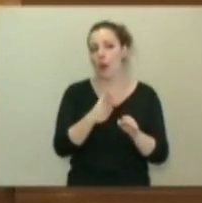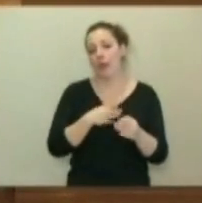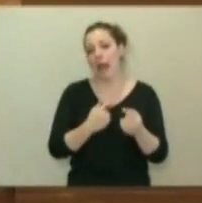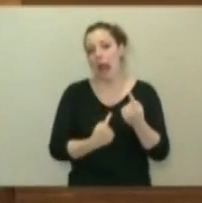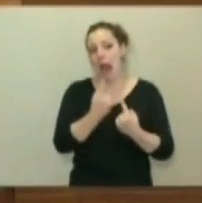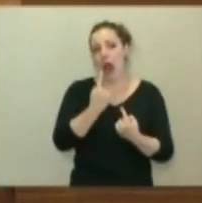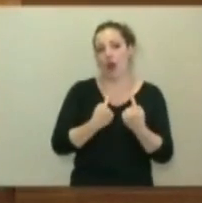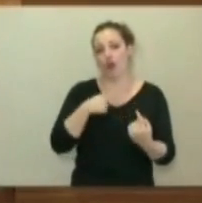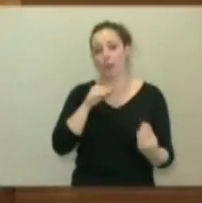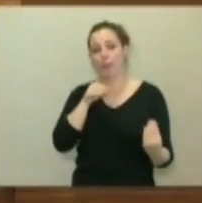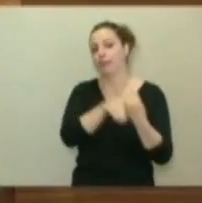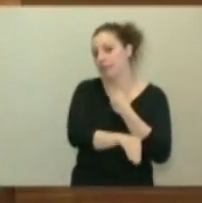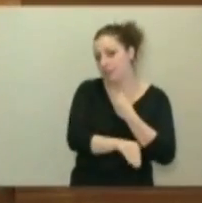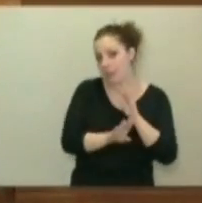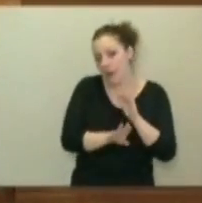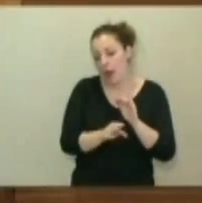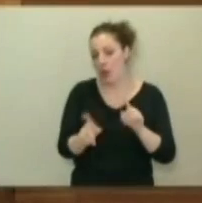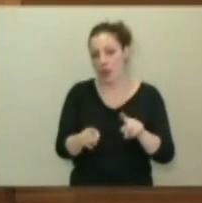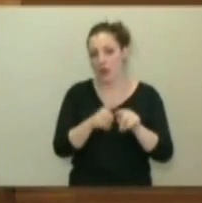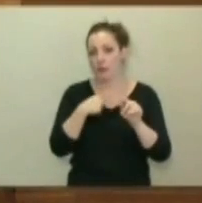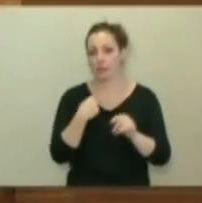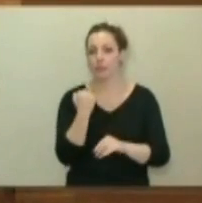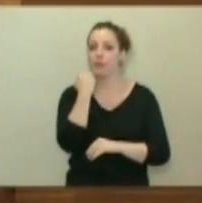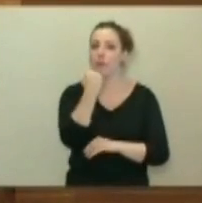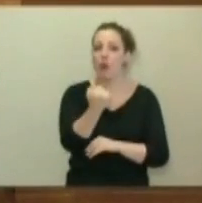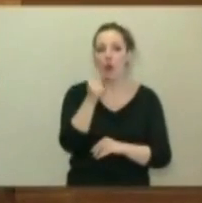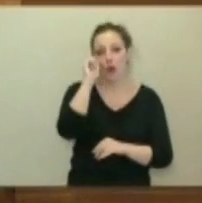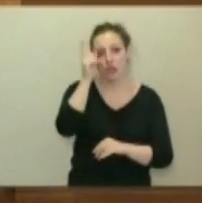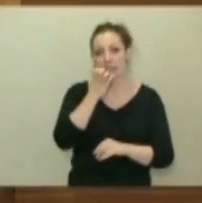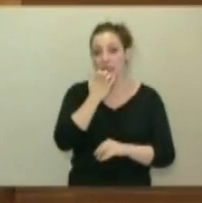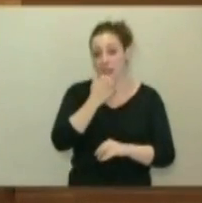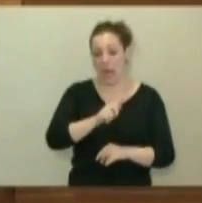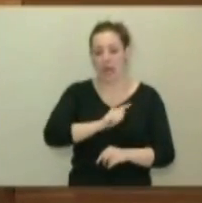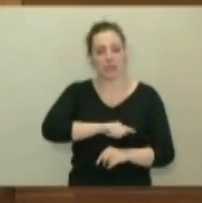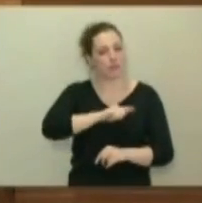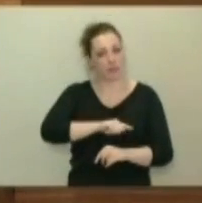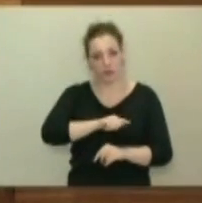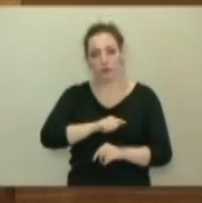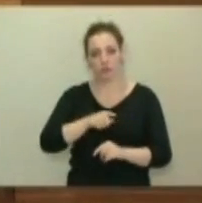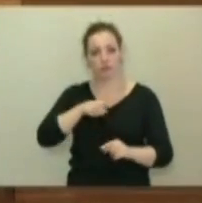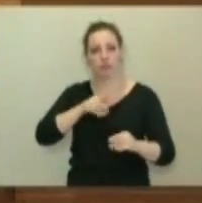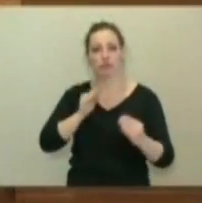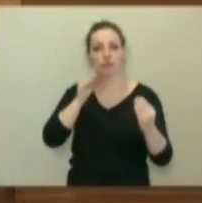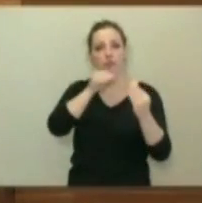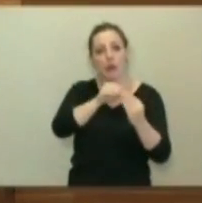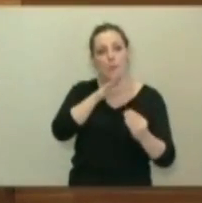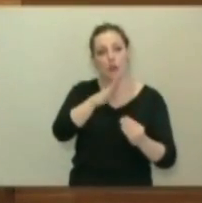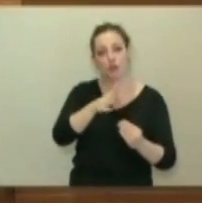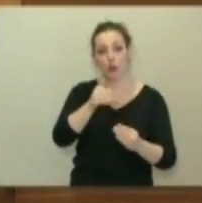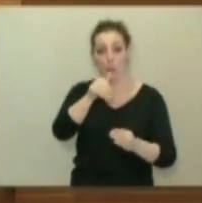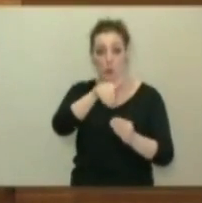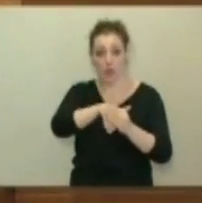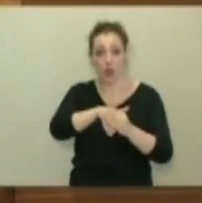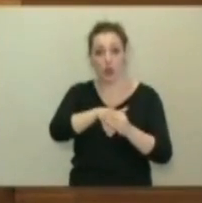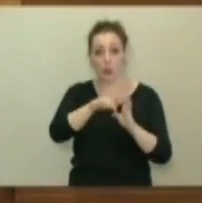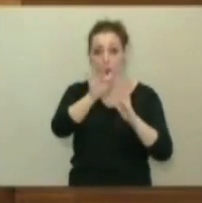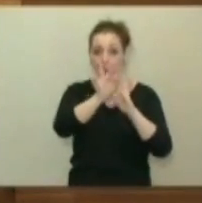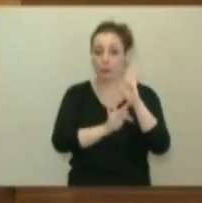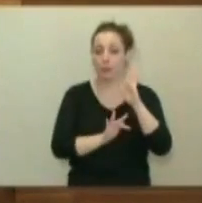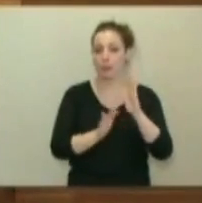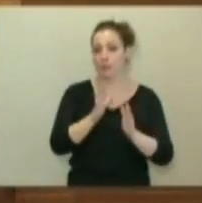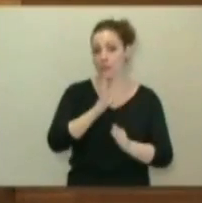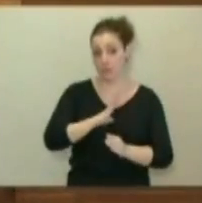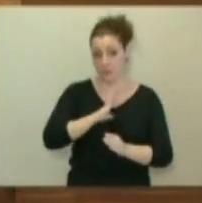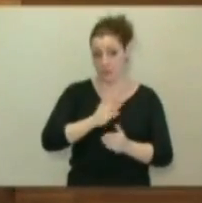lo apoyaremos porque creo que compartimos el espíritu. No sé si la intención, pero, desde luego, sí el espíritu. Y, por eso, les pediré la votación por puntos y,